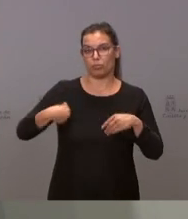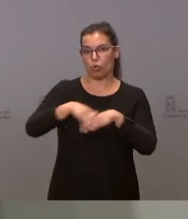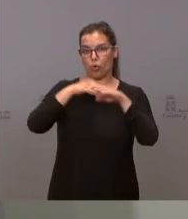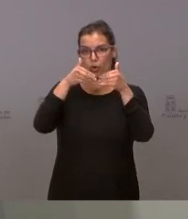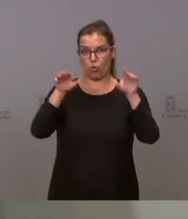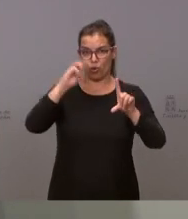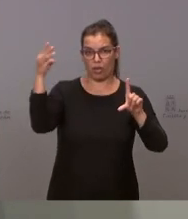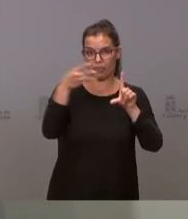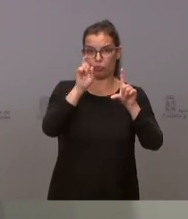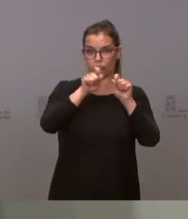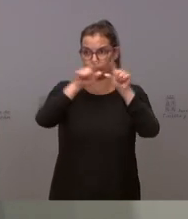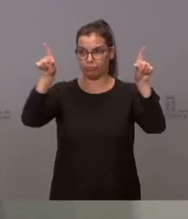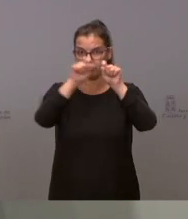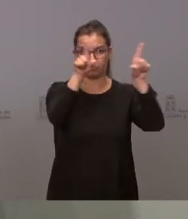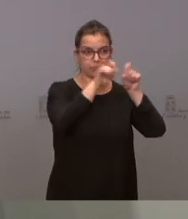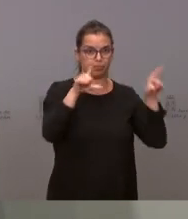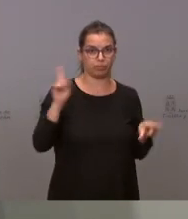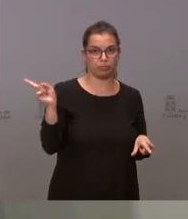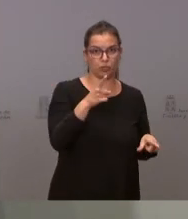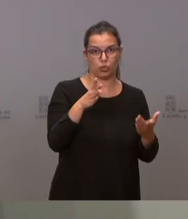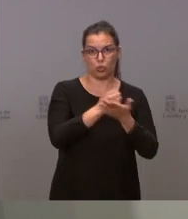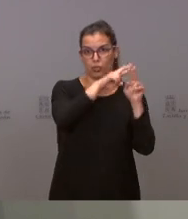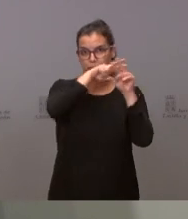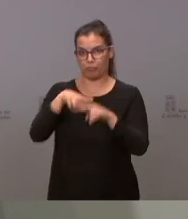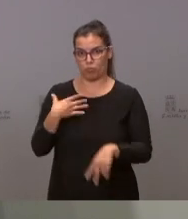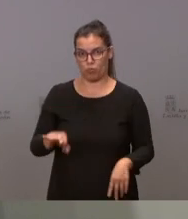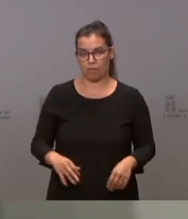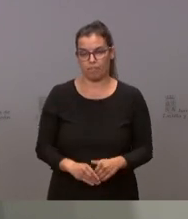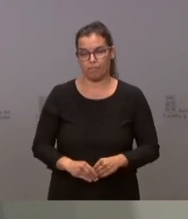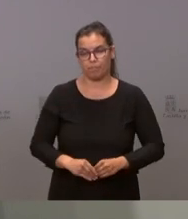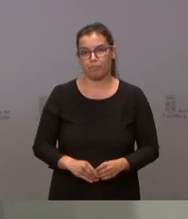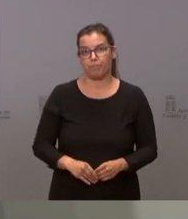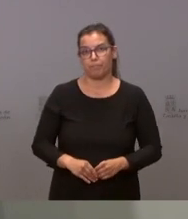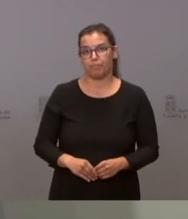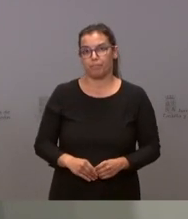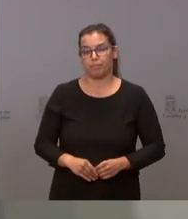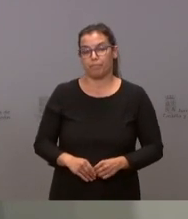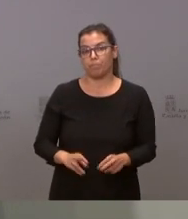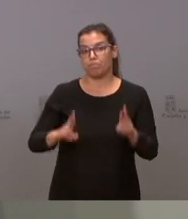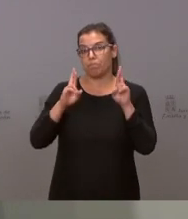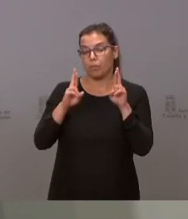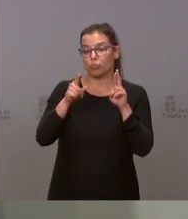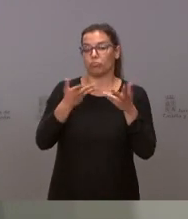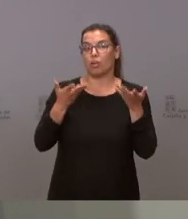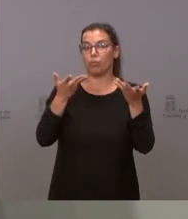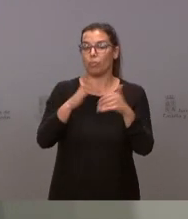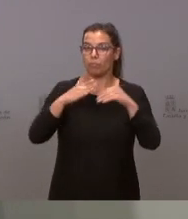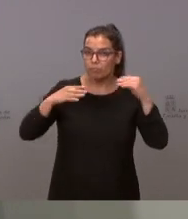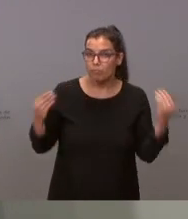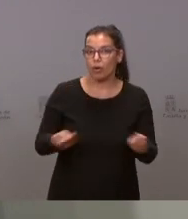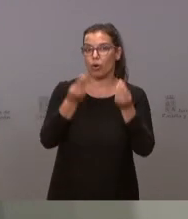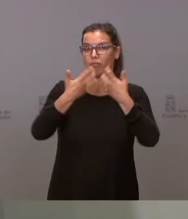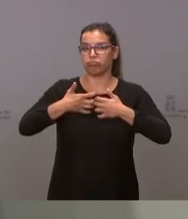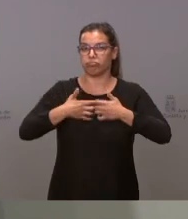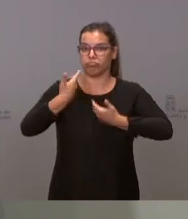de la Junta de Castilla y León. Todo esto esperamos que ayuda a mejorar el